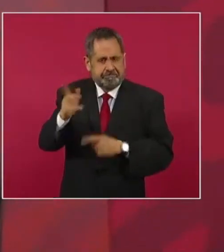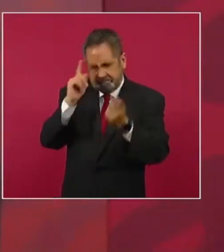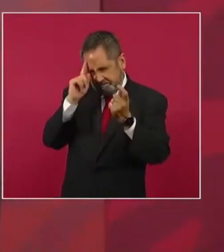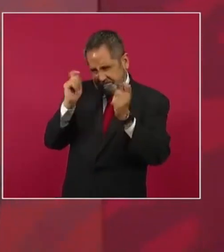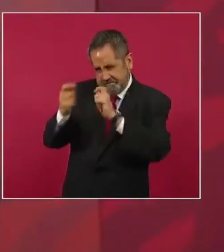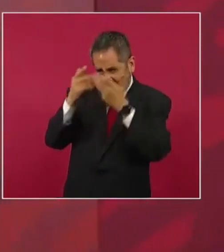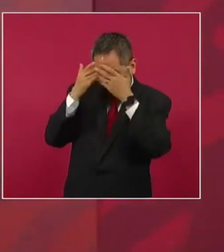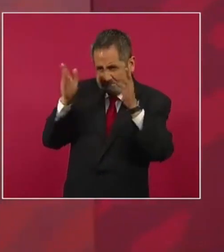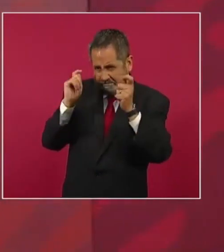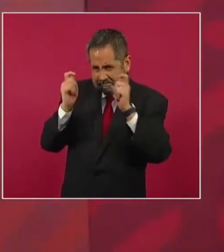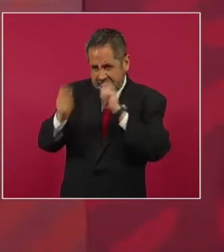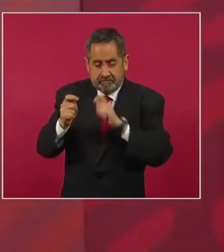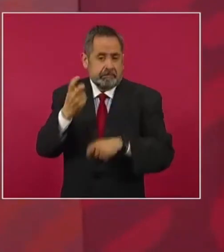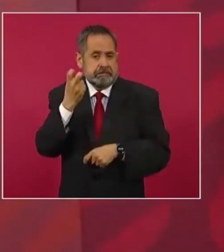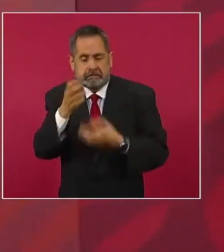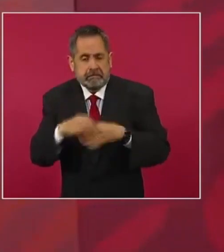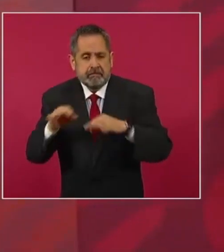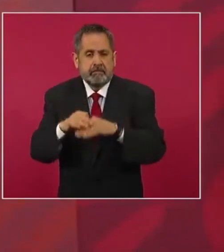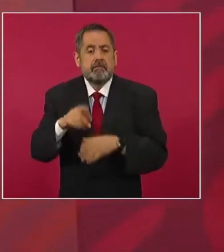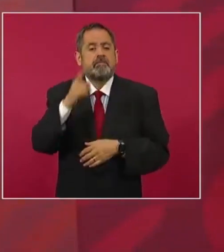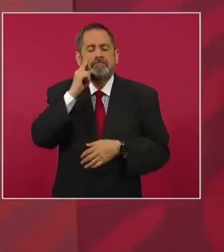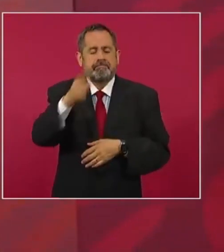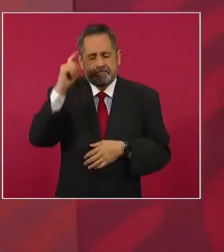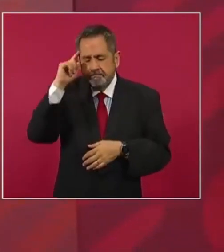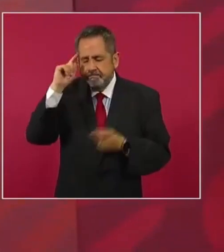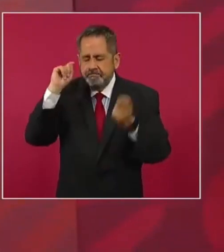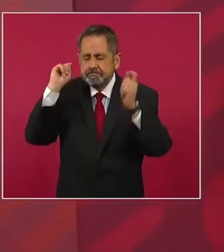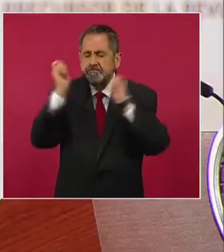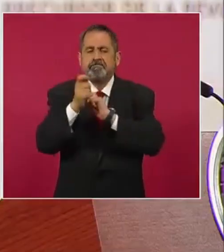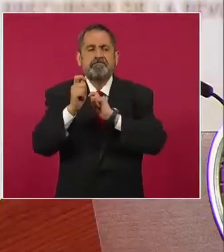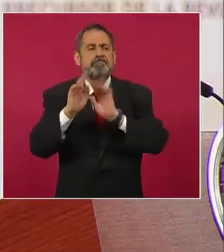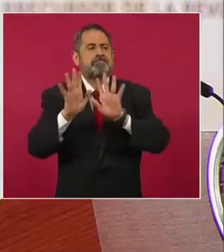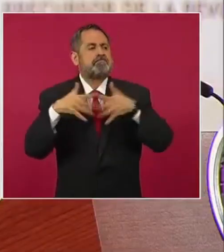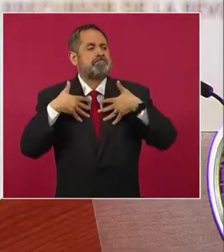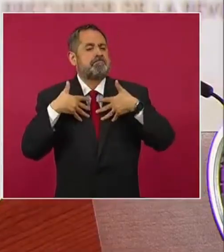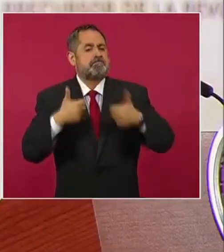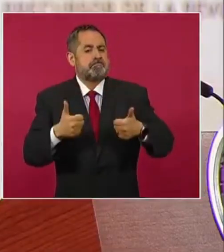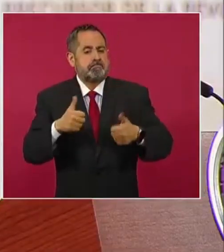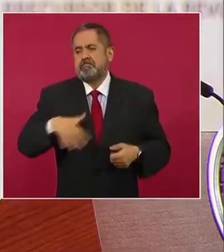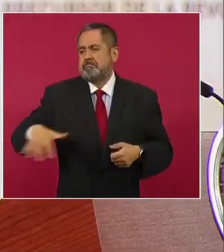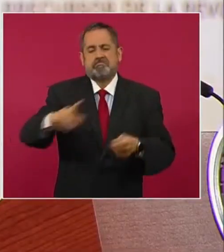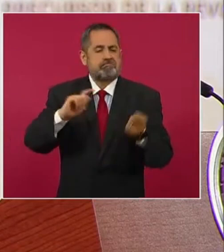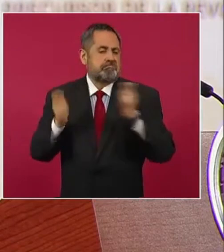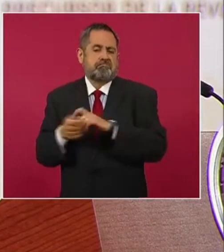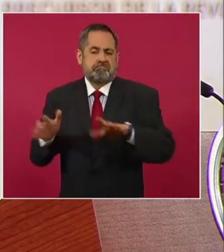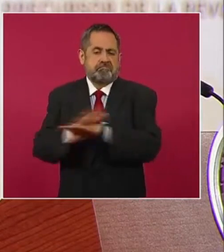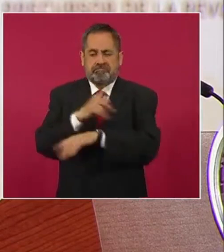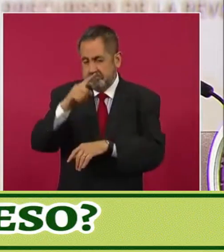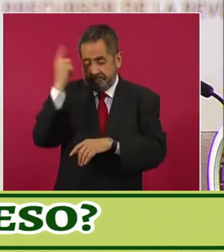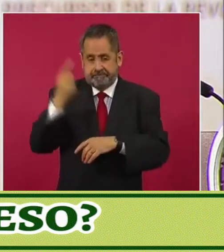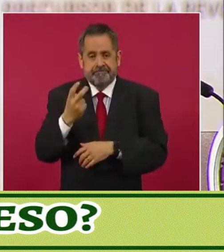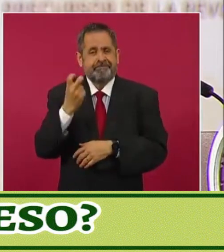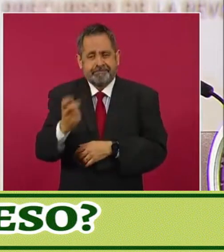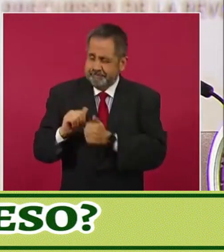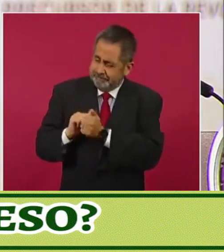Pero también es lo más importante, porque cuando cambia la mentalidad del pueblo, cambia todo. Ese es el